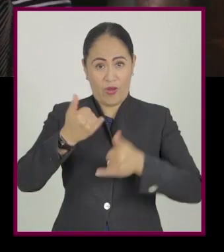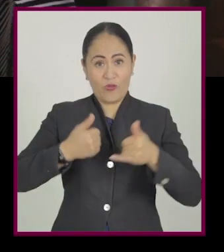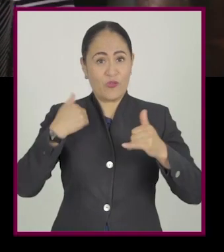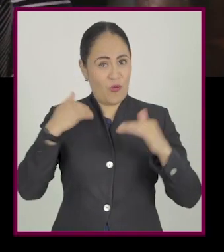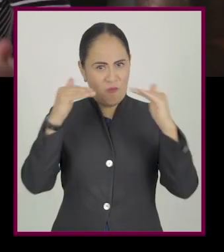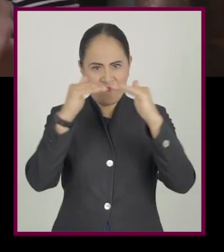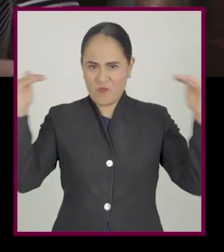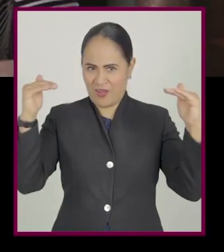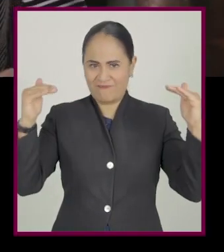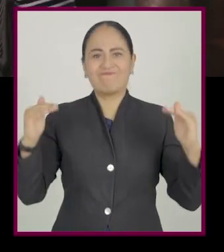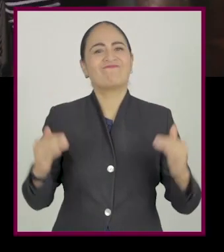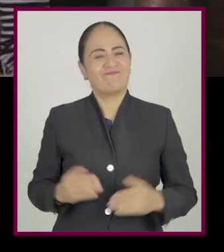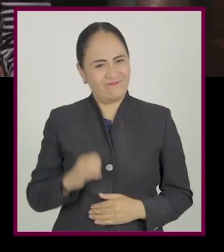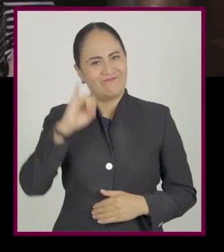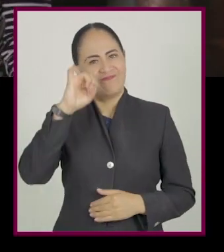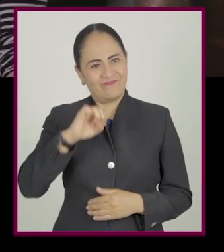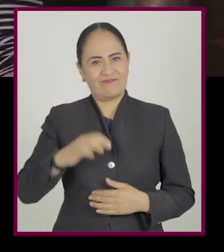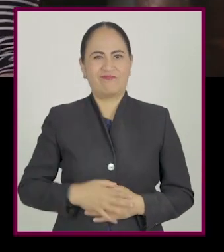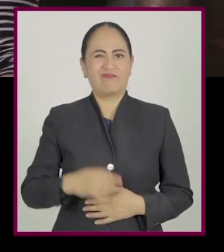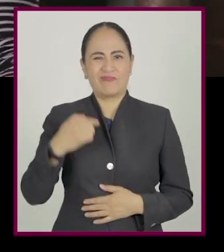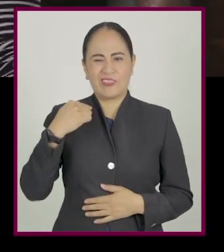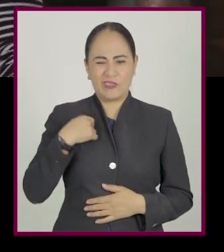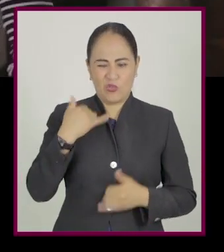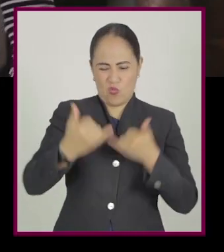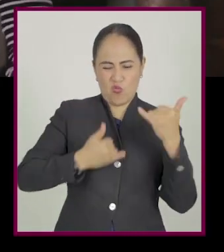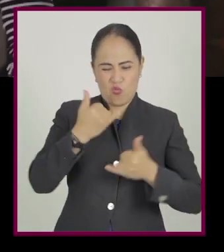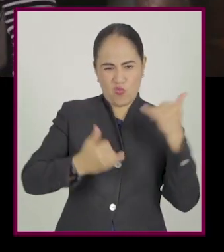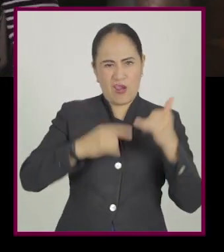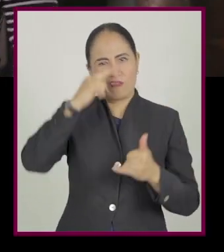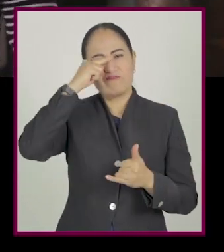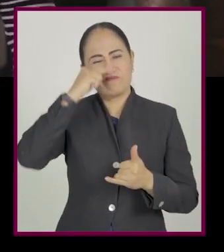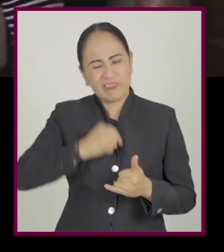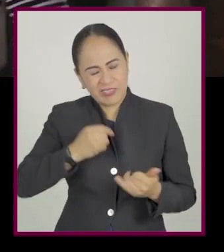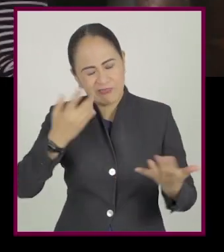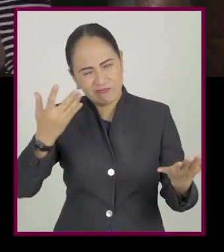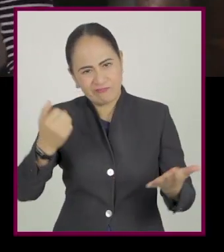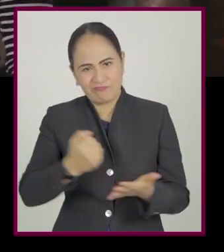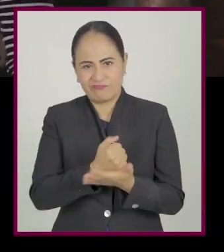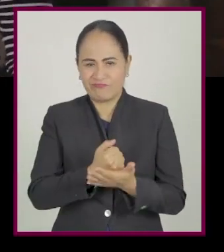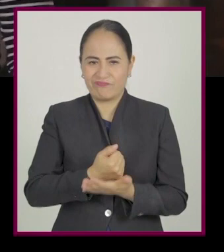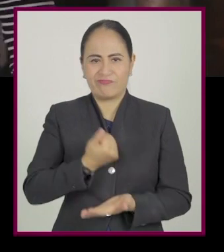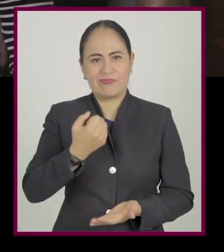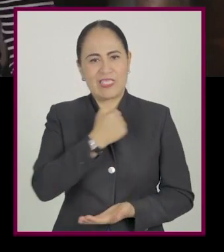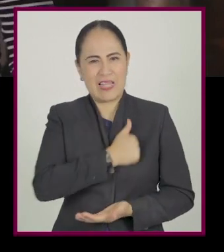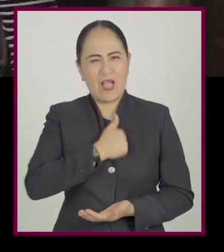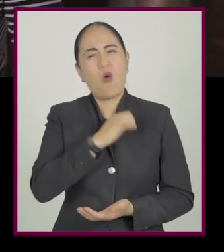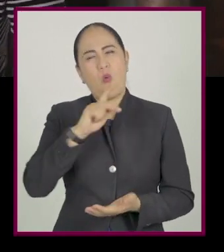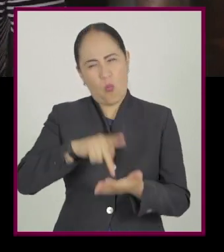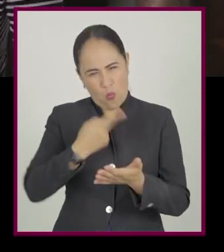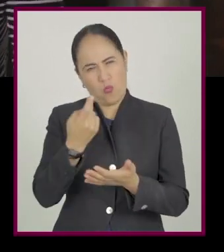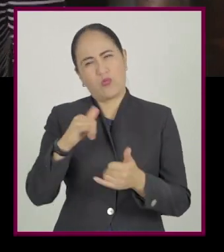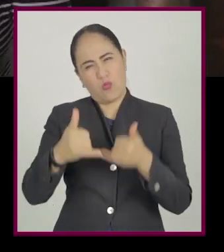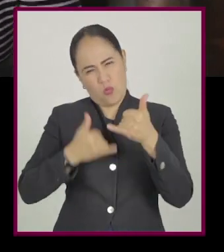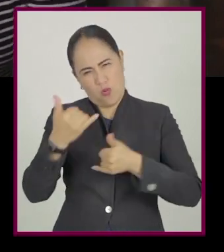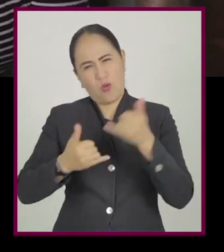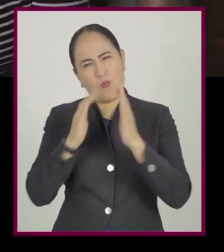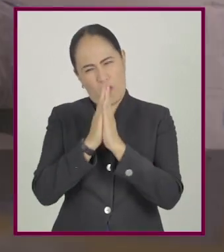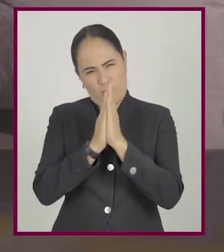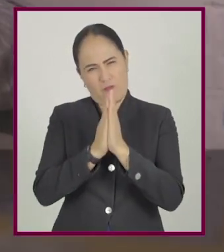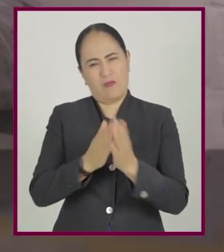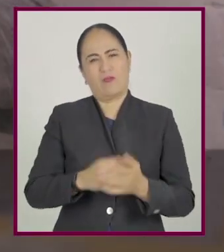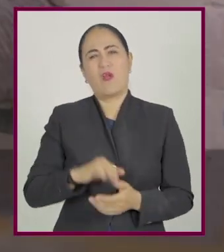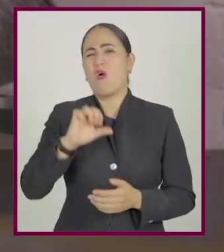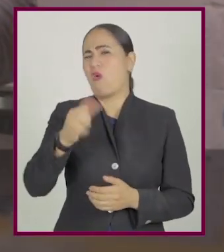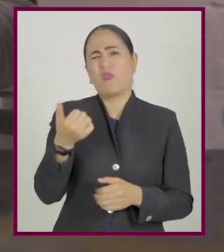Con este juego te empato, Juanma. Pues es que la regué con la última jugada. Un juego más, el desempate.